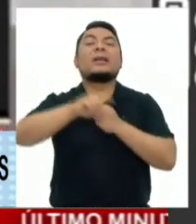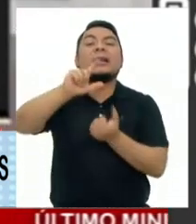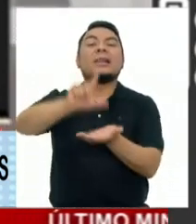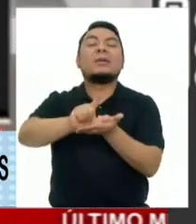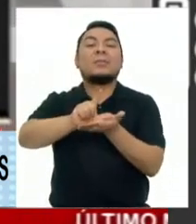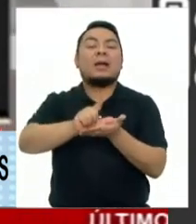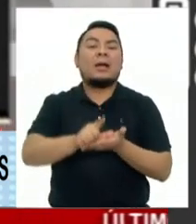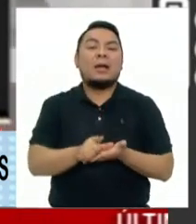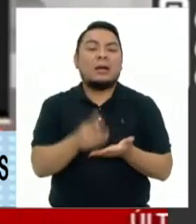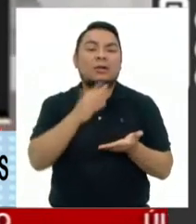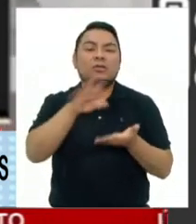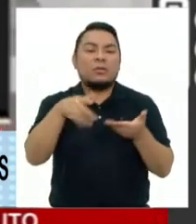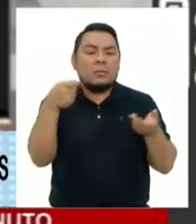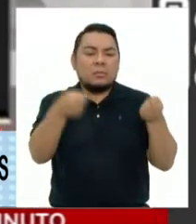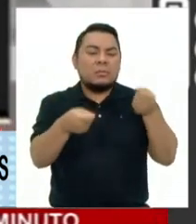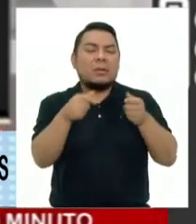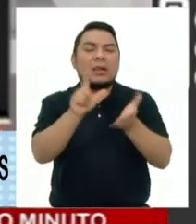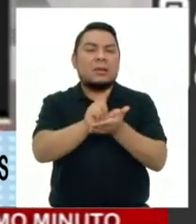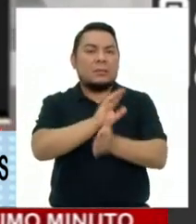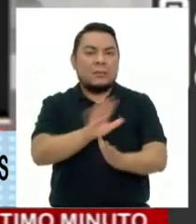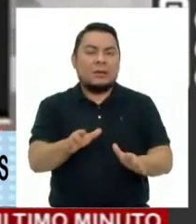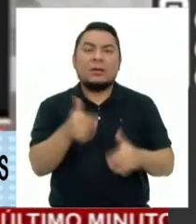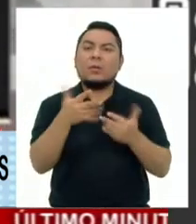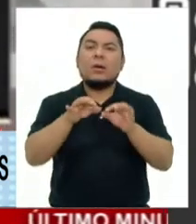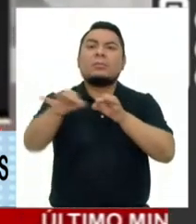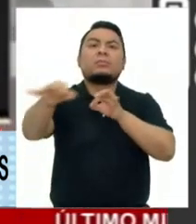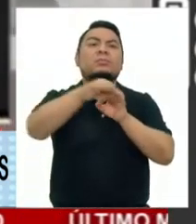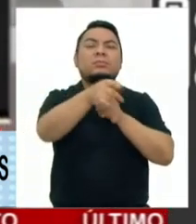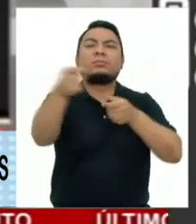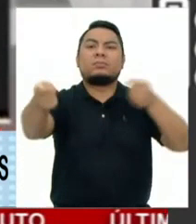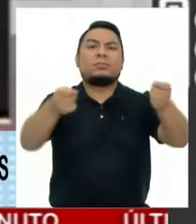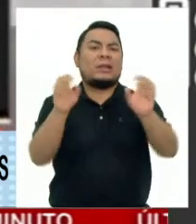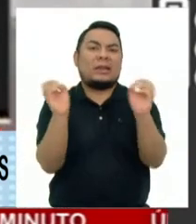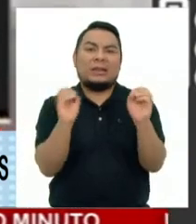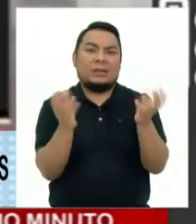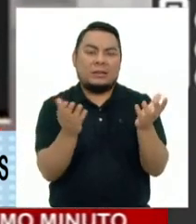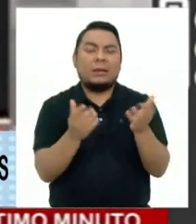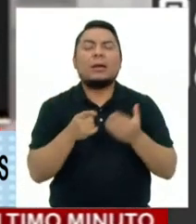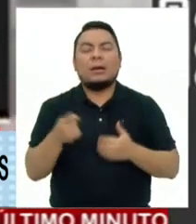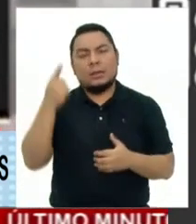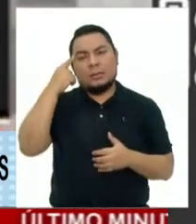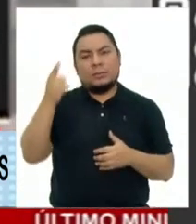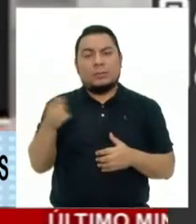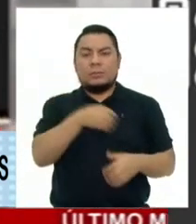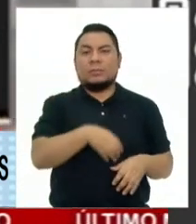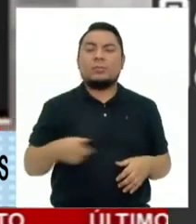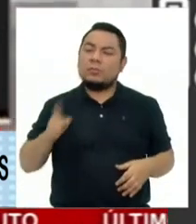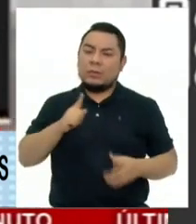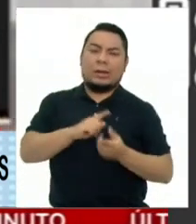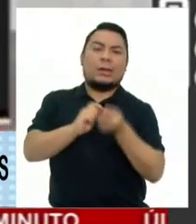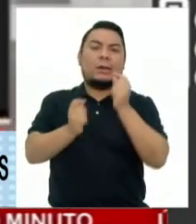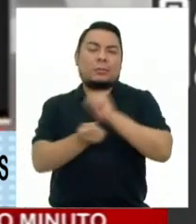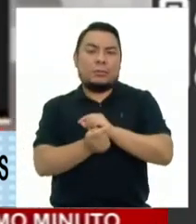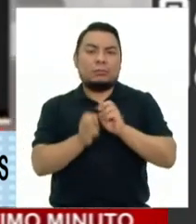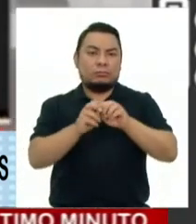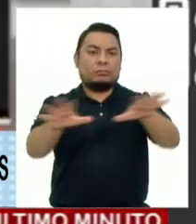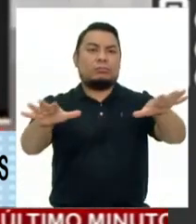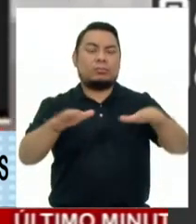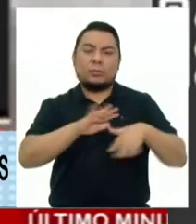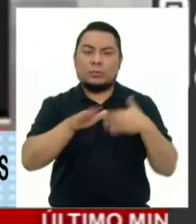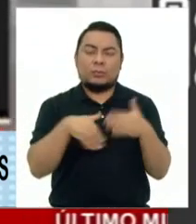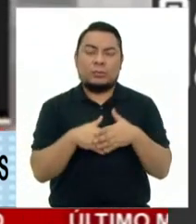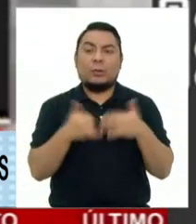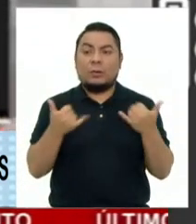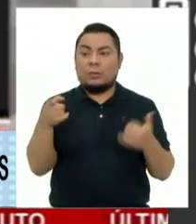Metropolitana y no existía una descentralización idónea en lo que han señalado los parlamentarios. El congresista